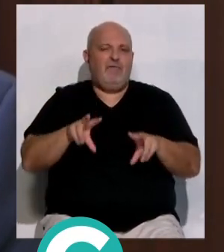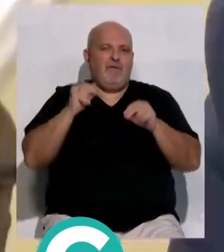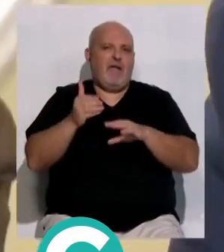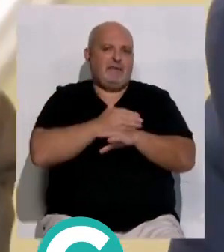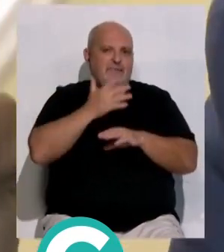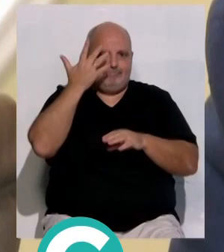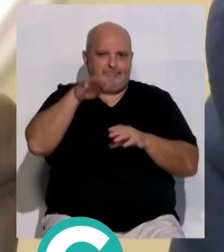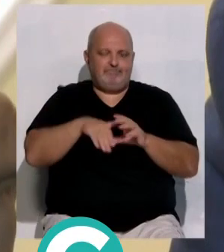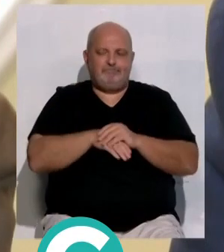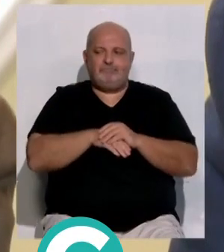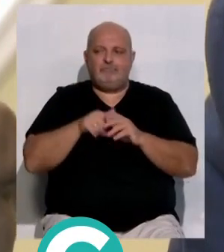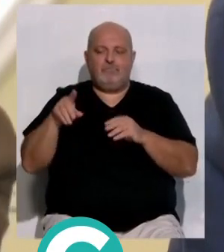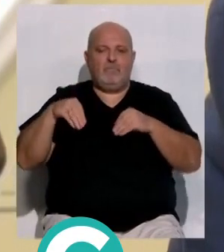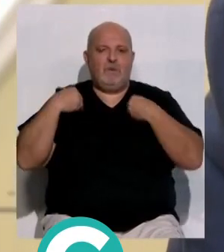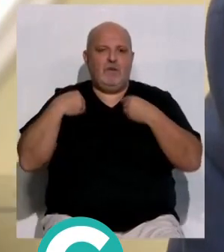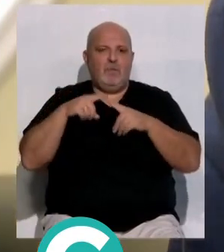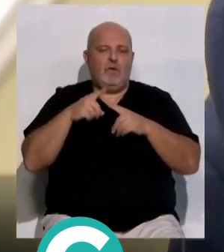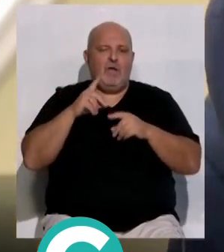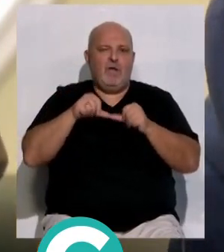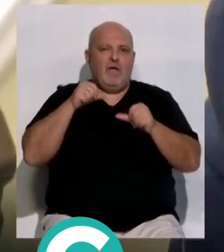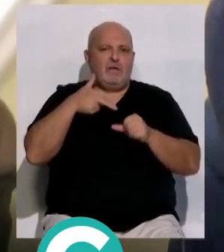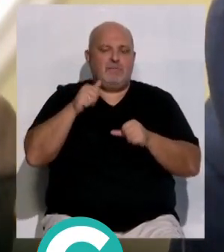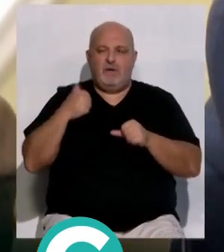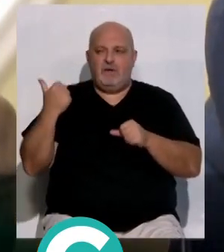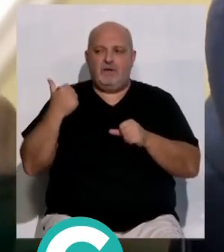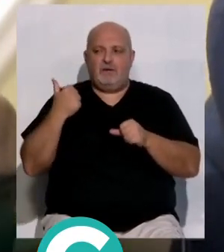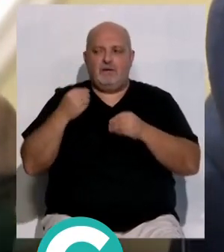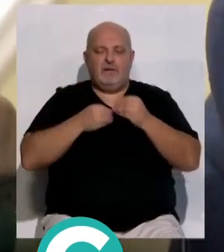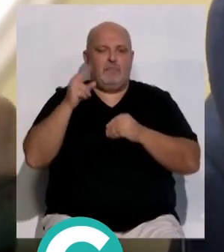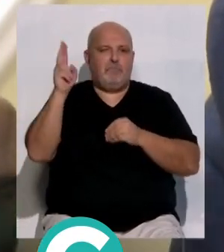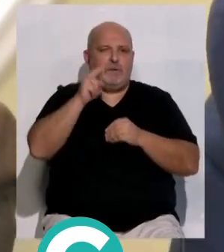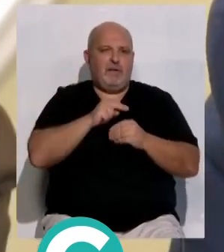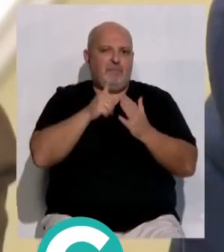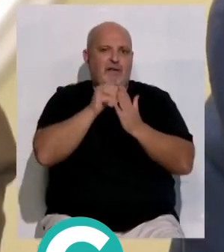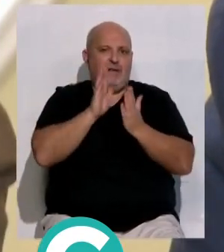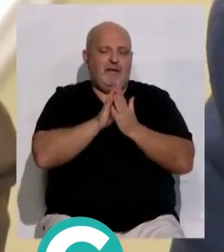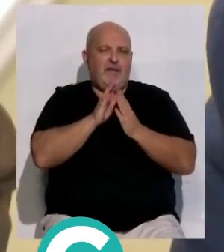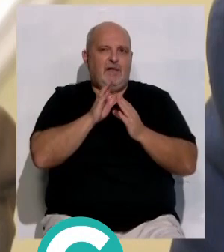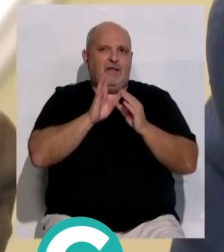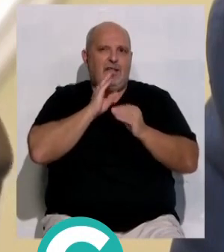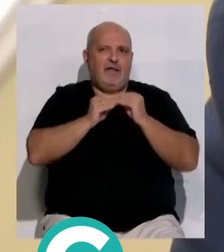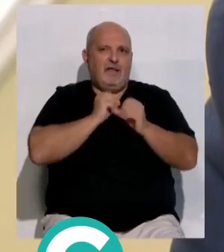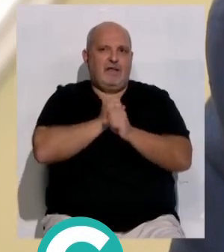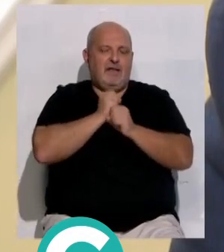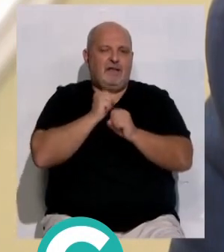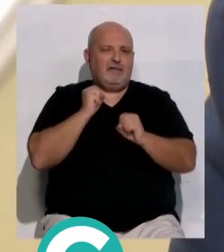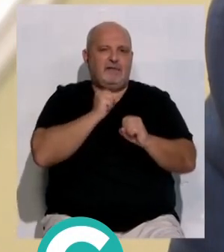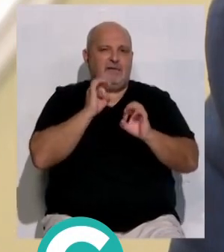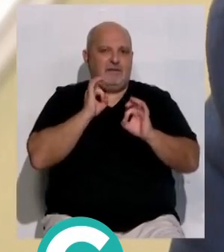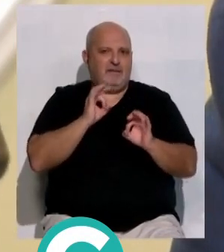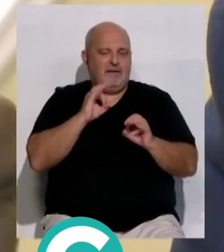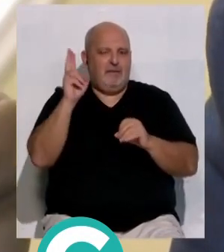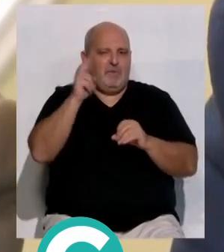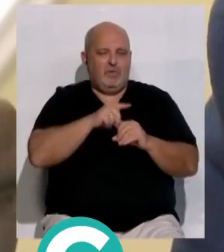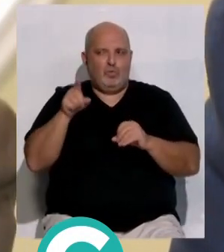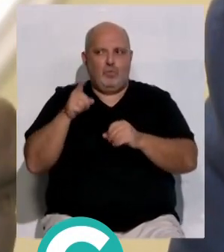cuanto antes Y que tú también lo disfrutes como Chema lo disfrutará pintando y realizando la voz de la Semana Santa en